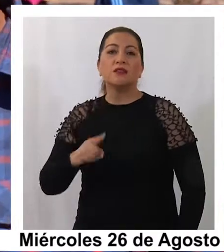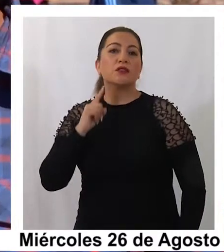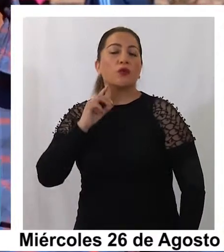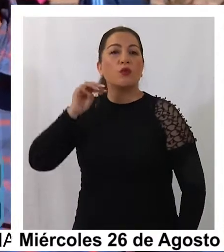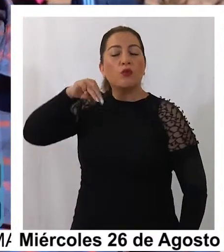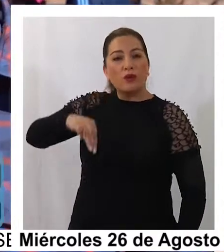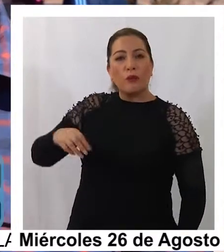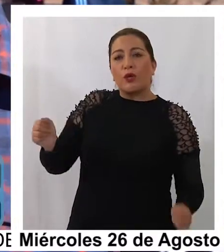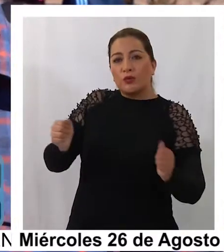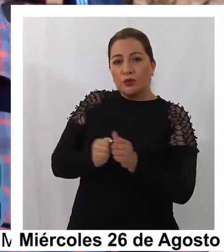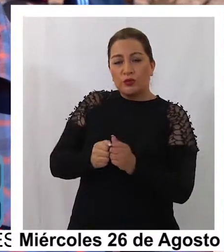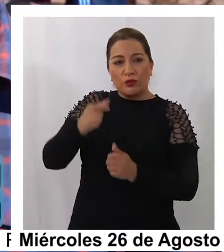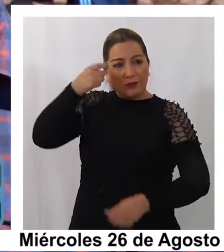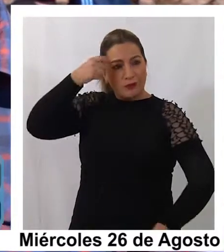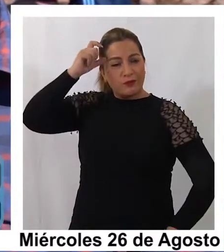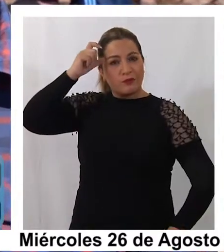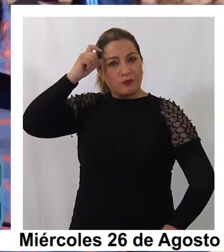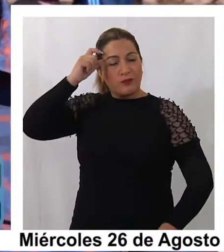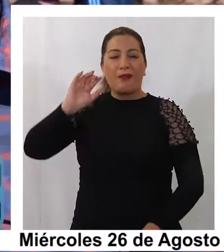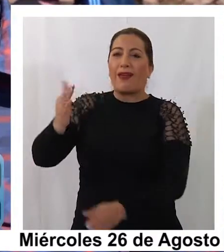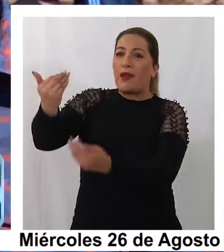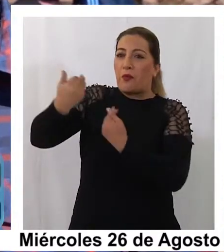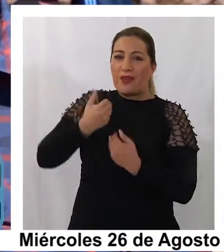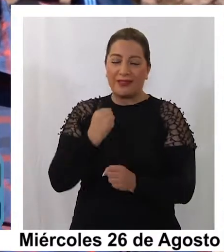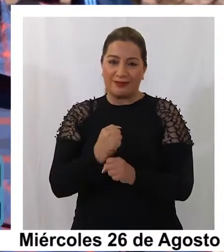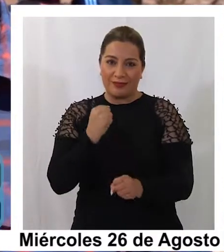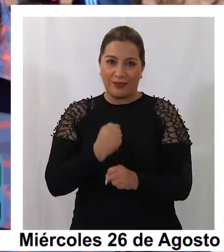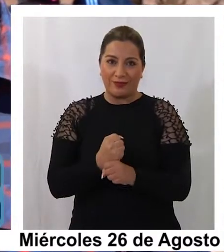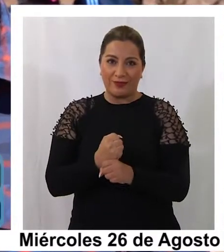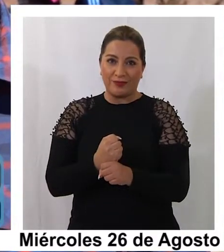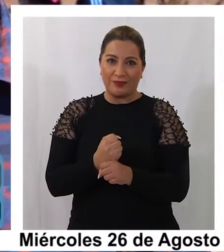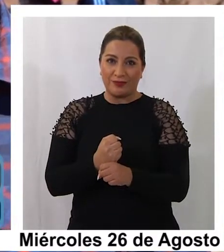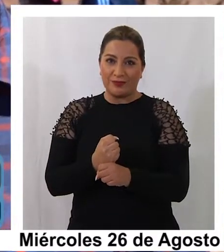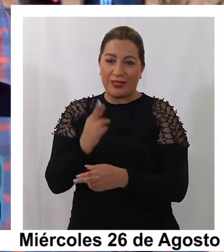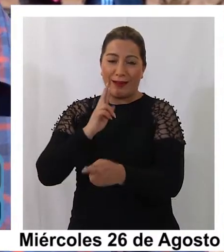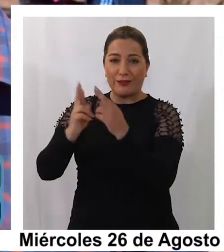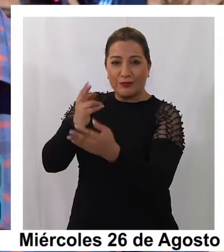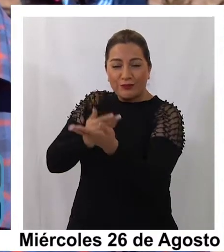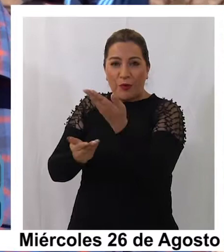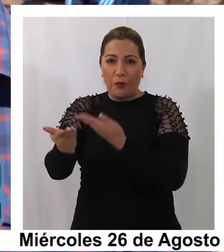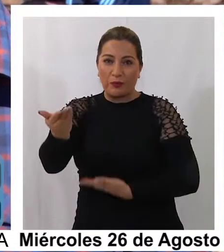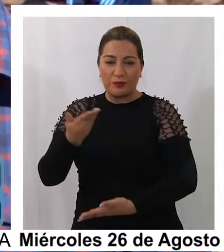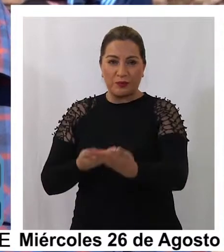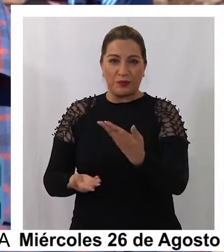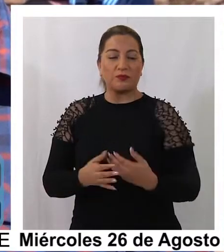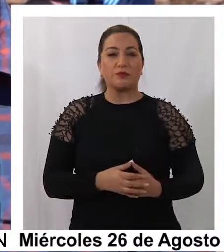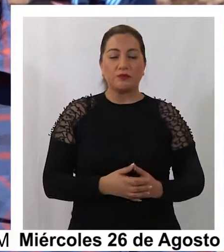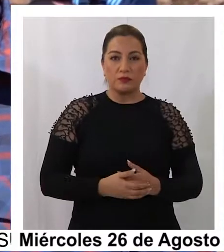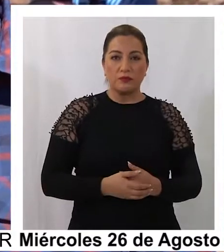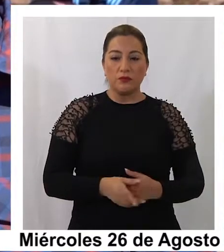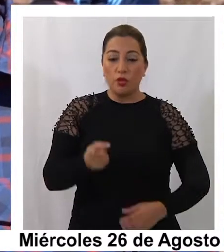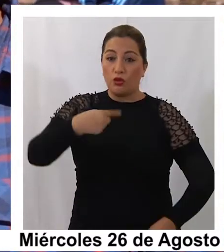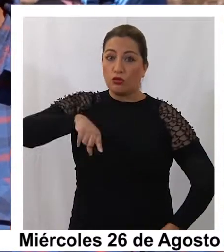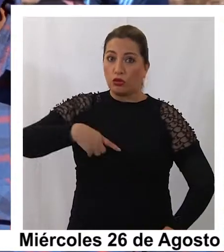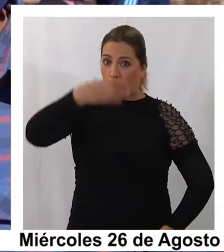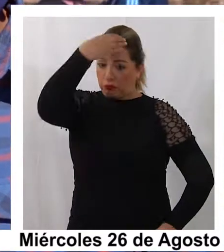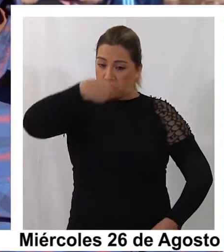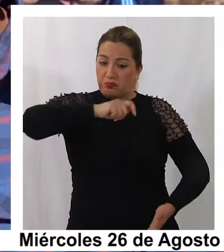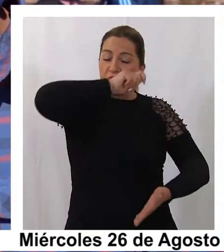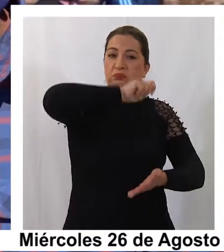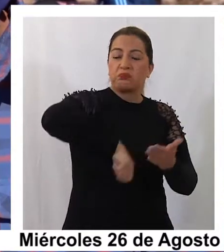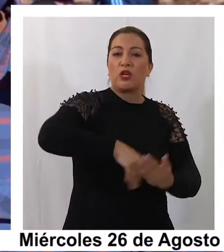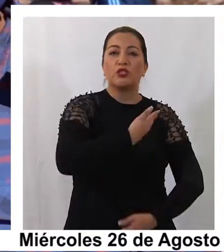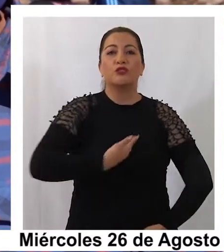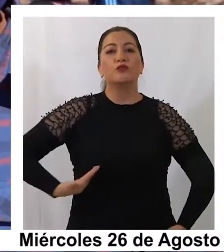ganaderos en base al tema de la compensación de trabajo de relaciones comunitarias. Y como socio y como